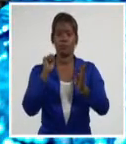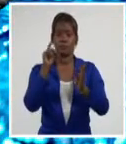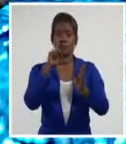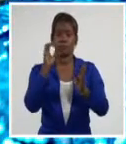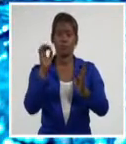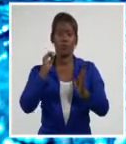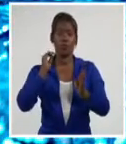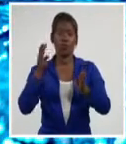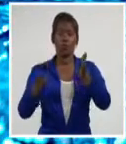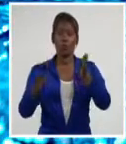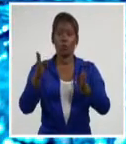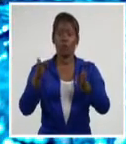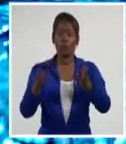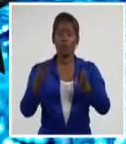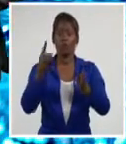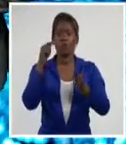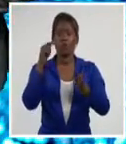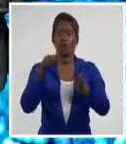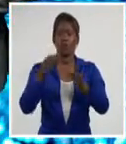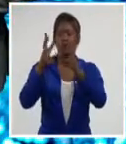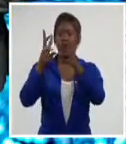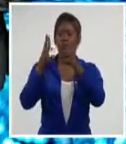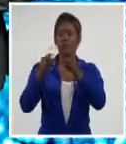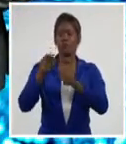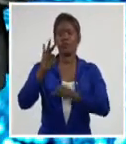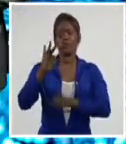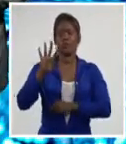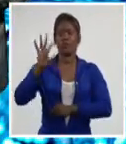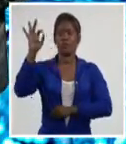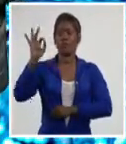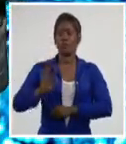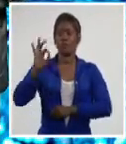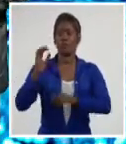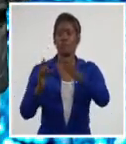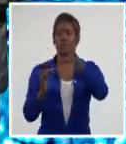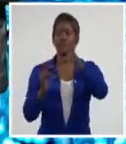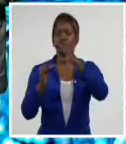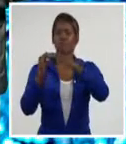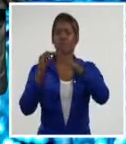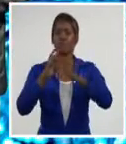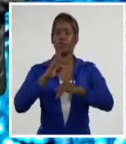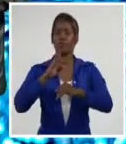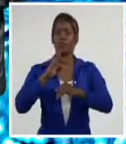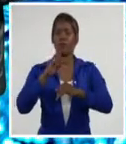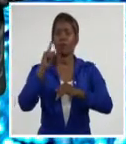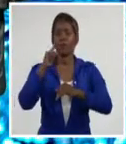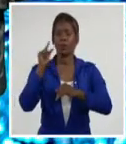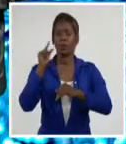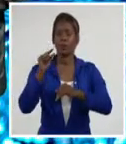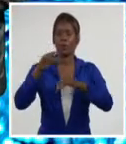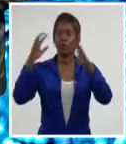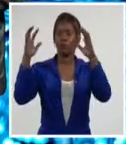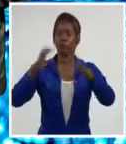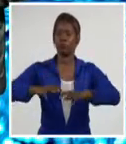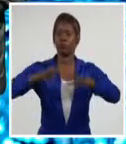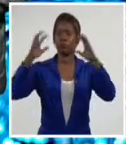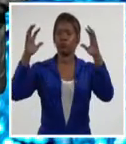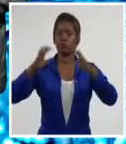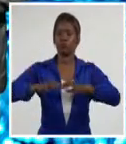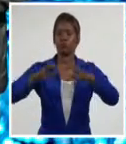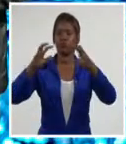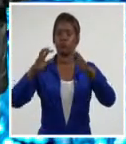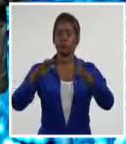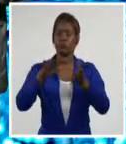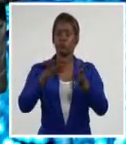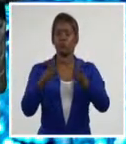nacional representa solo el 85% del promedio histórico parcial y se incluye entre los 10 menores en 120